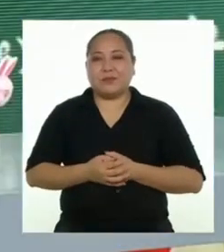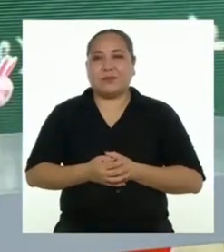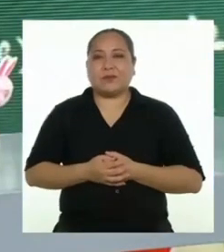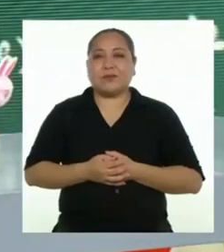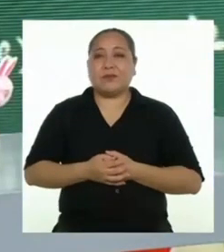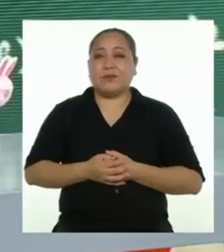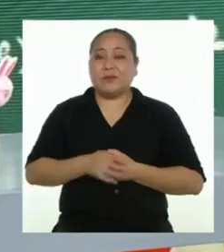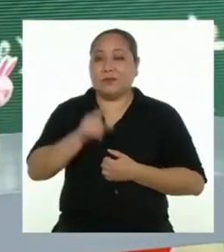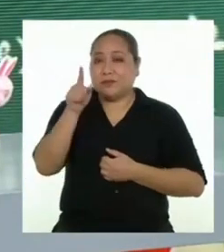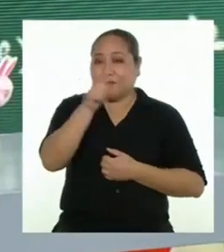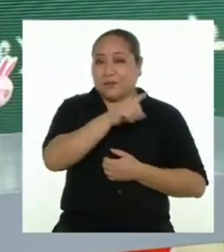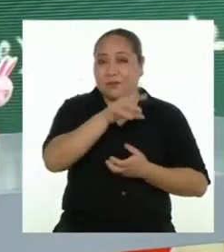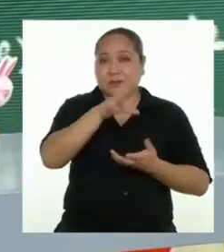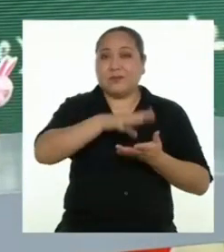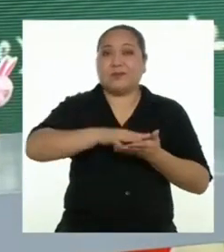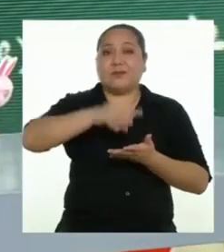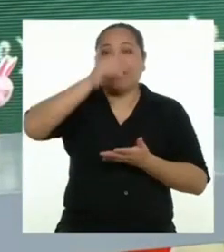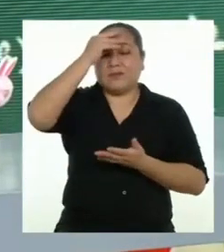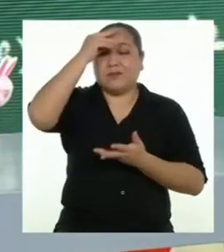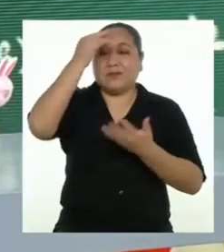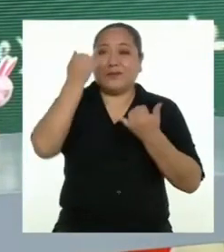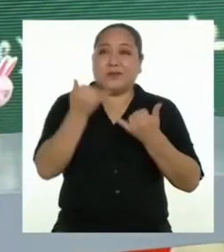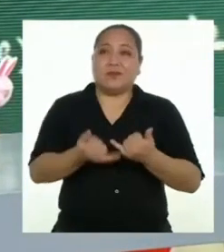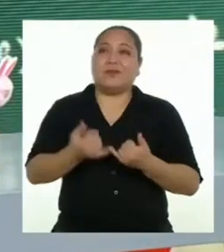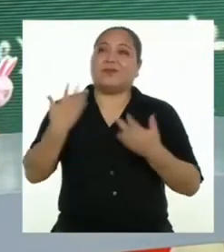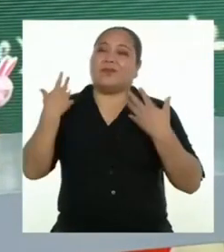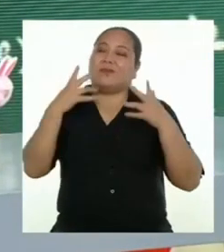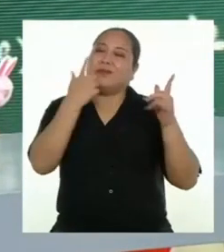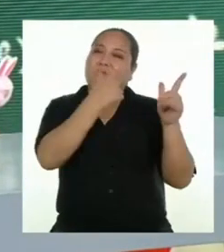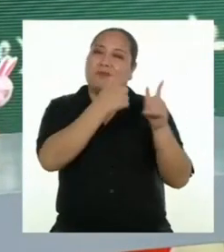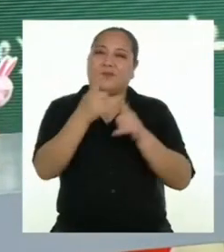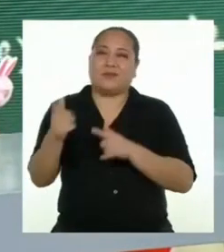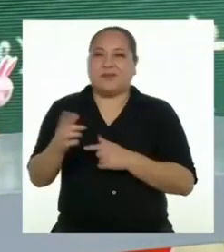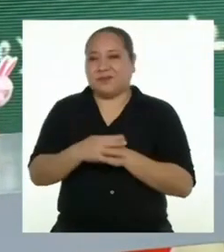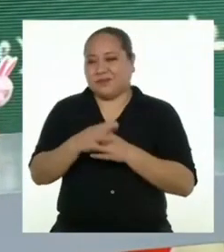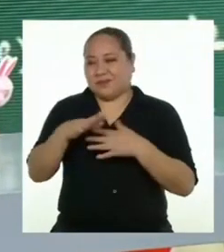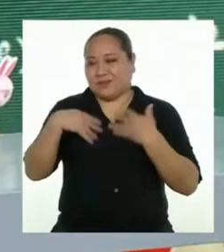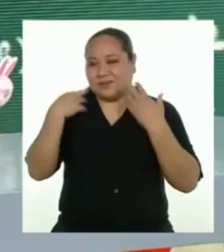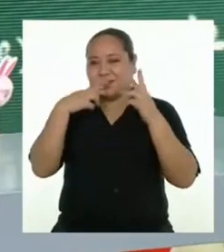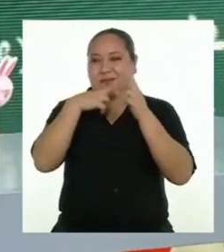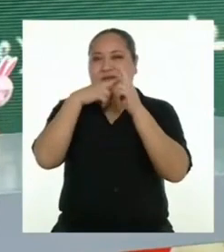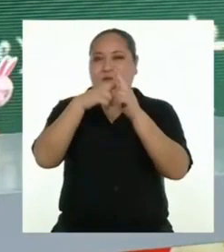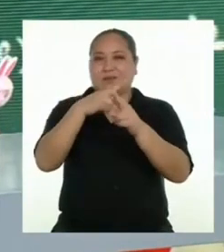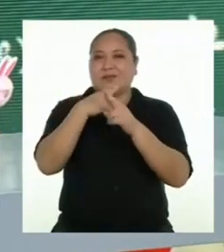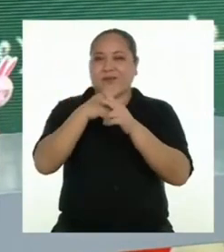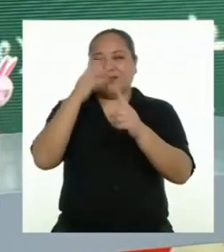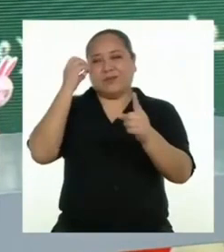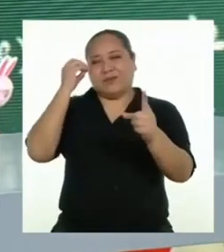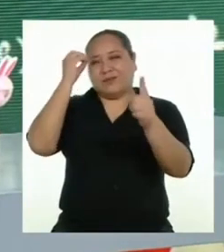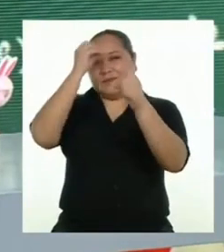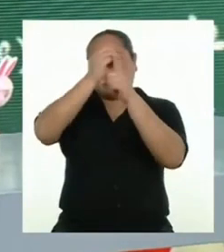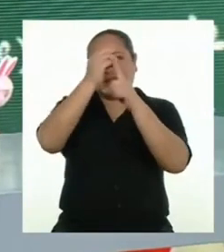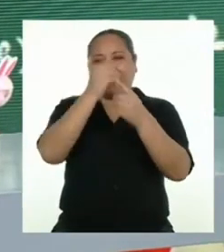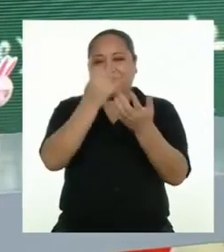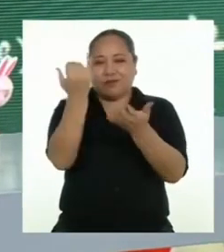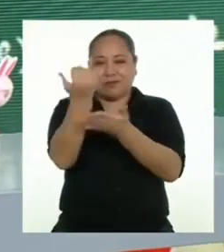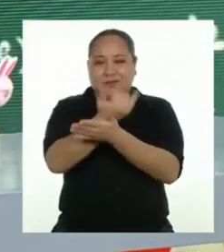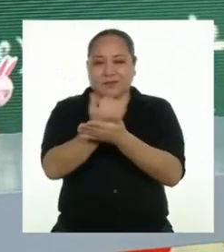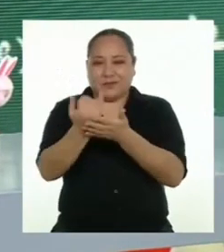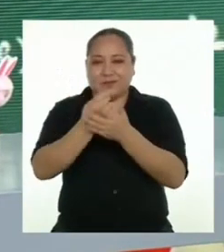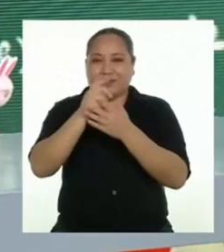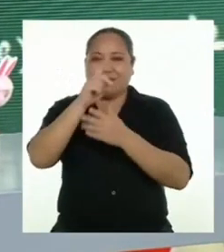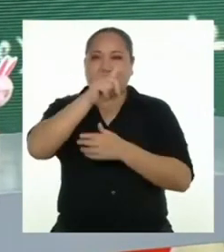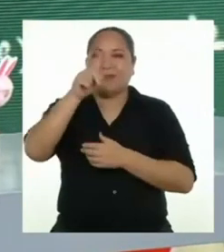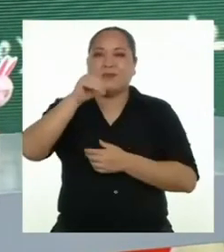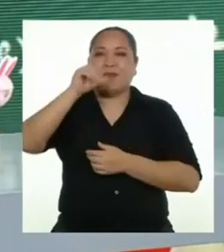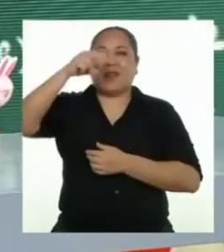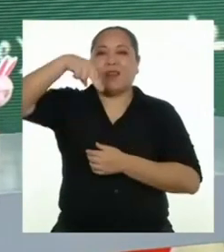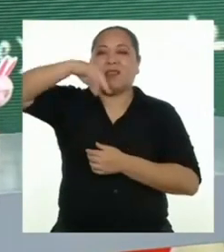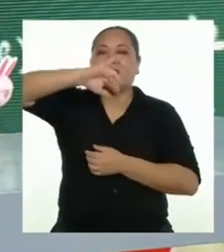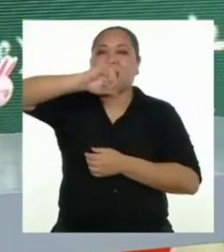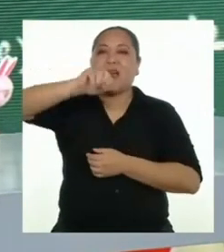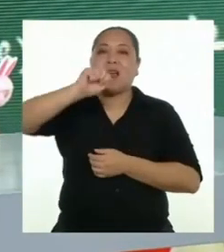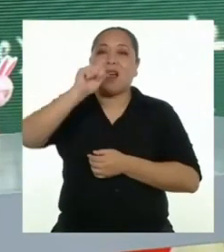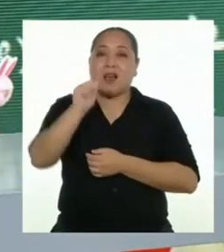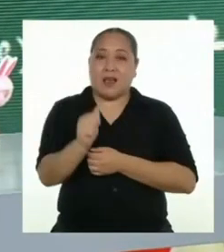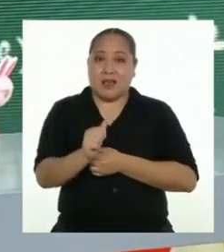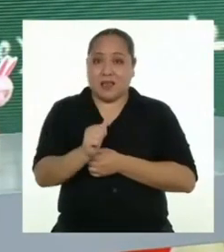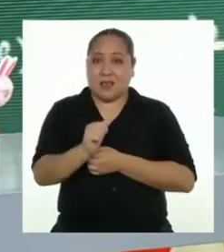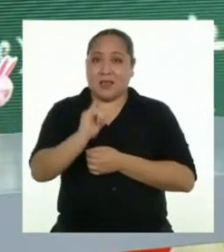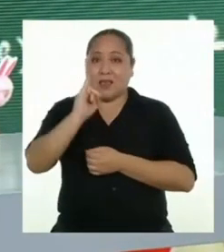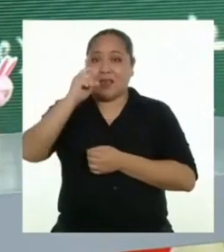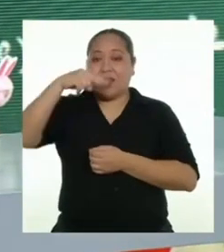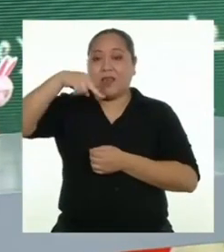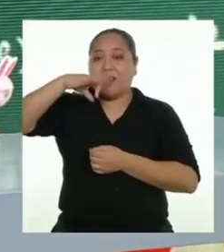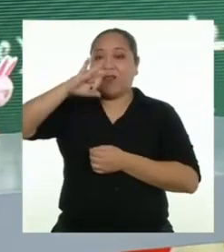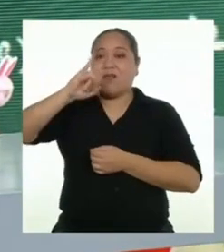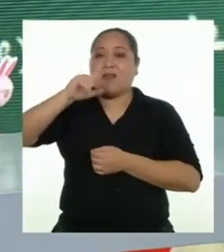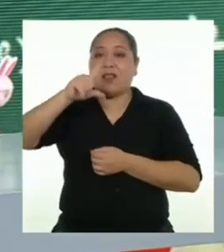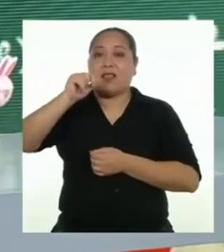Con los aprendizajes de hoy creo que estamos súper listos para responder al reto de realizar un diseño de zanja de infiltración para gestionar